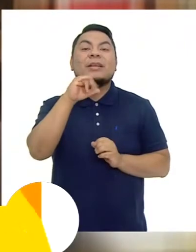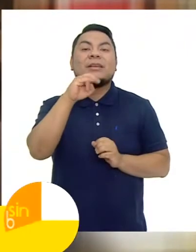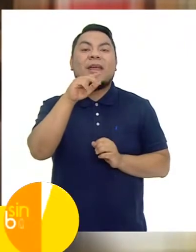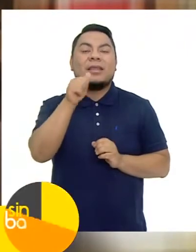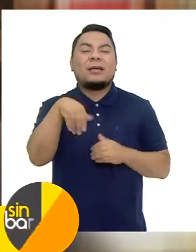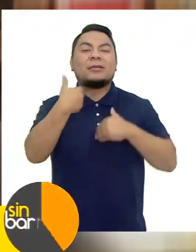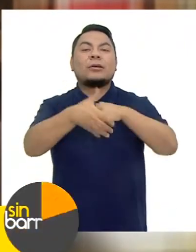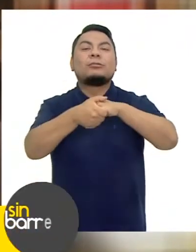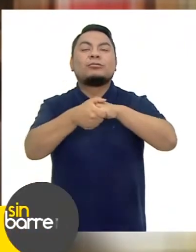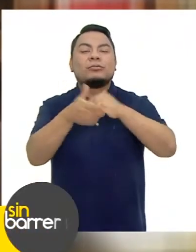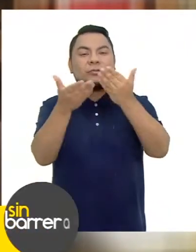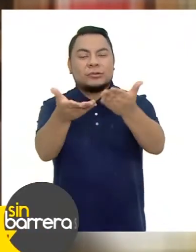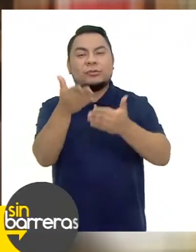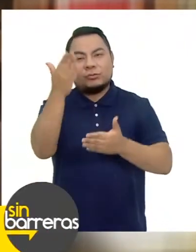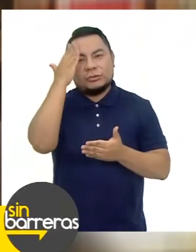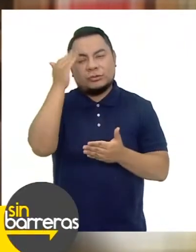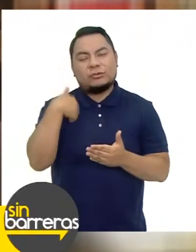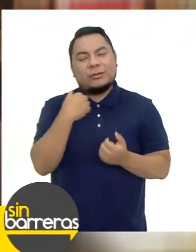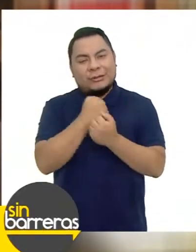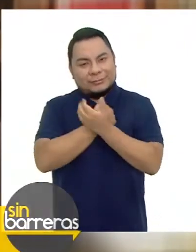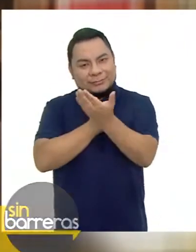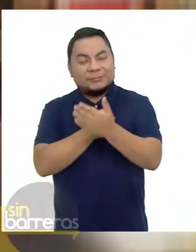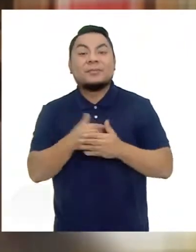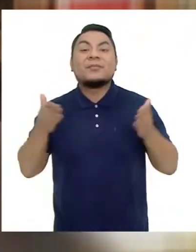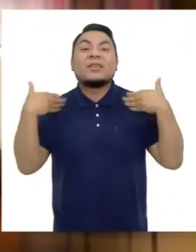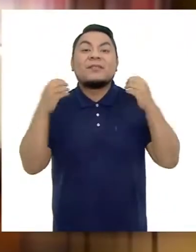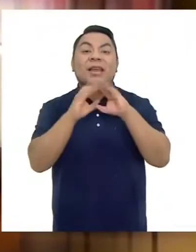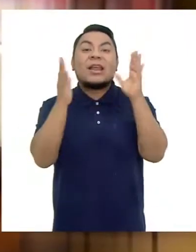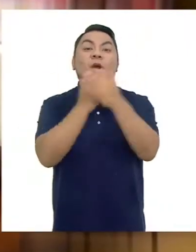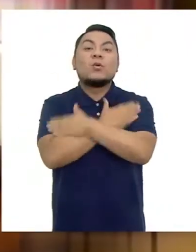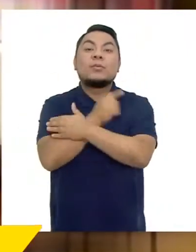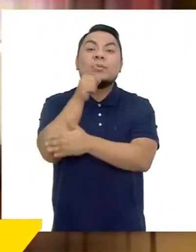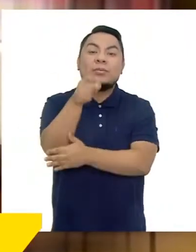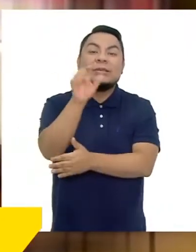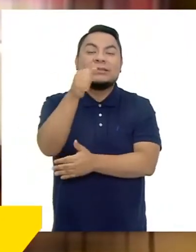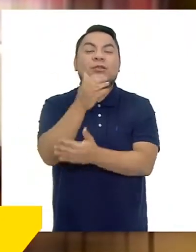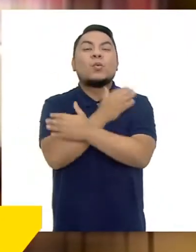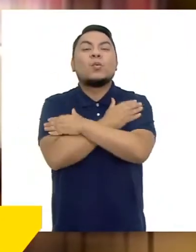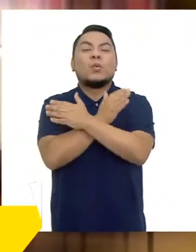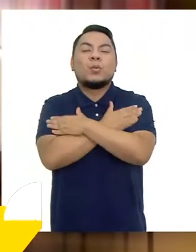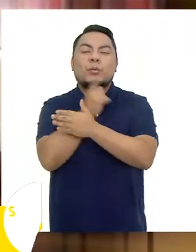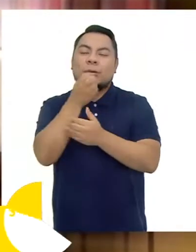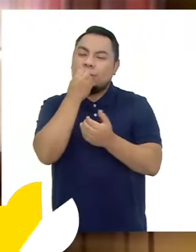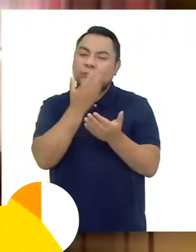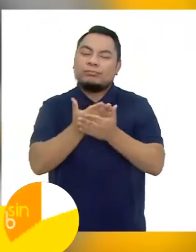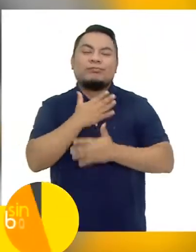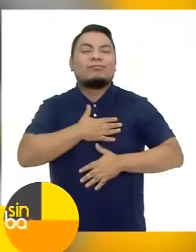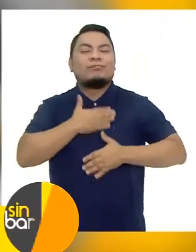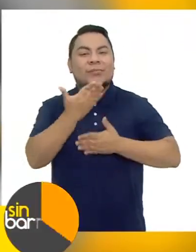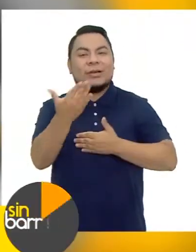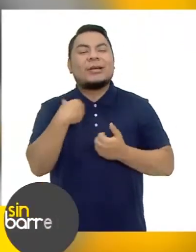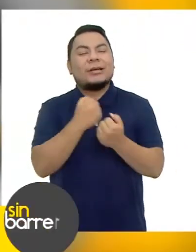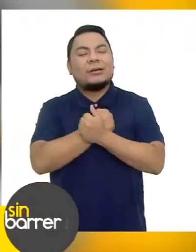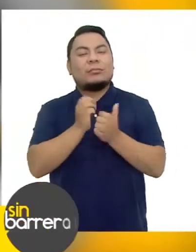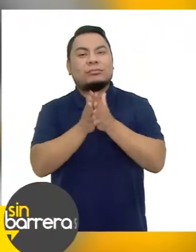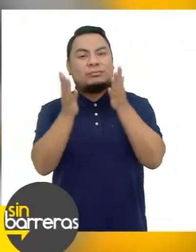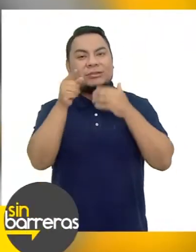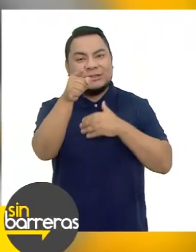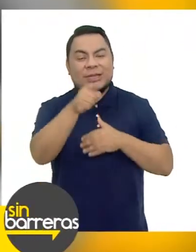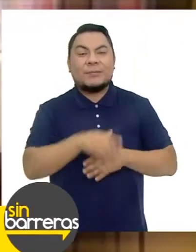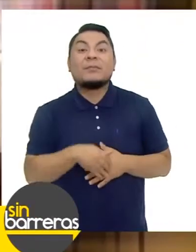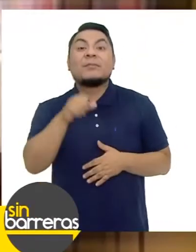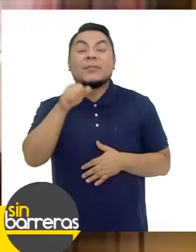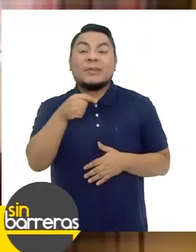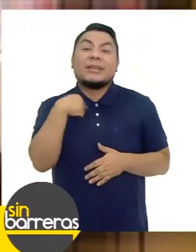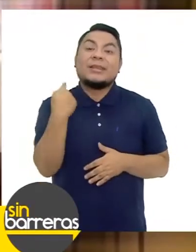Te mando Un saludo Ginita Tú sabes que te quiero Feliz día Ginita Que pases un cumpleaños Extraordinario Te queremos